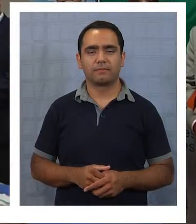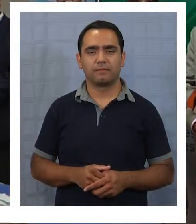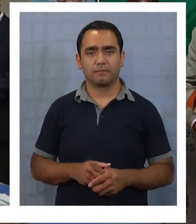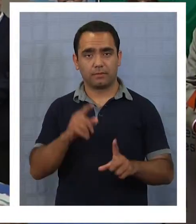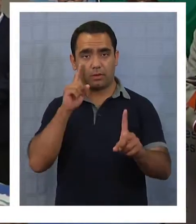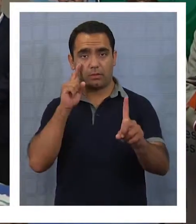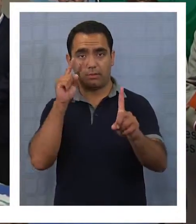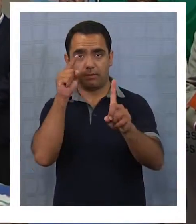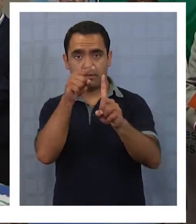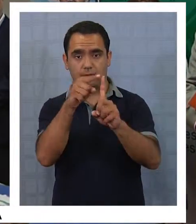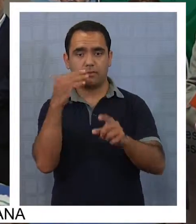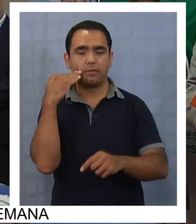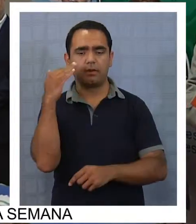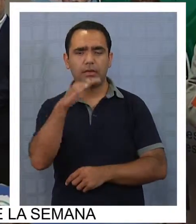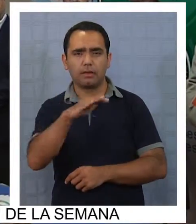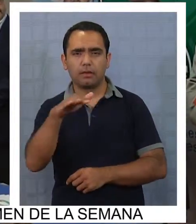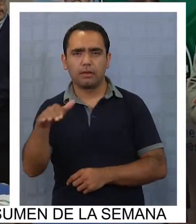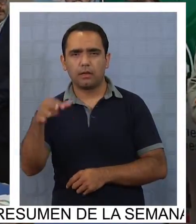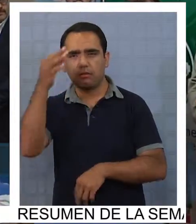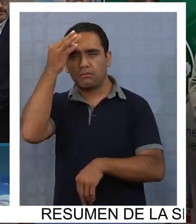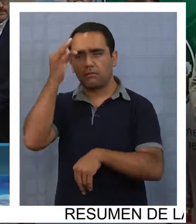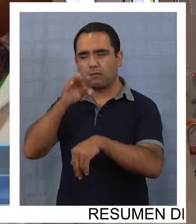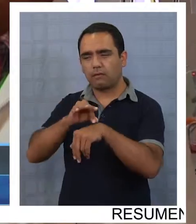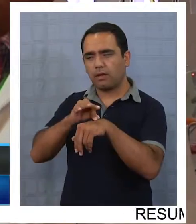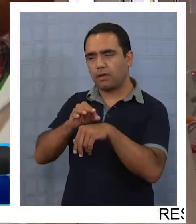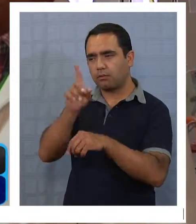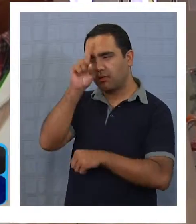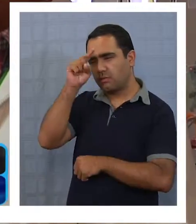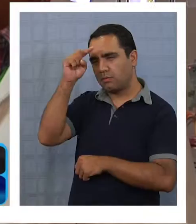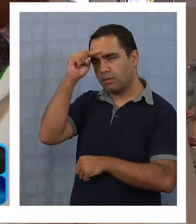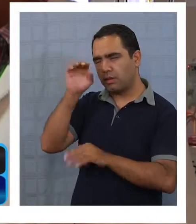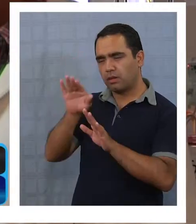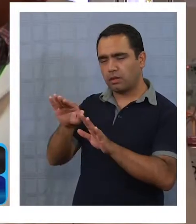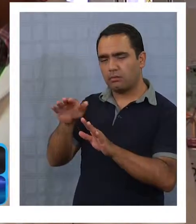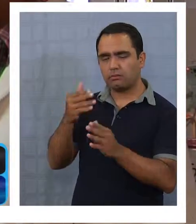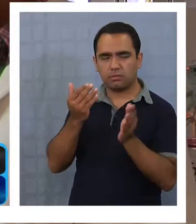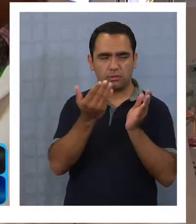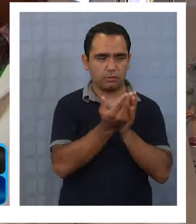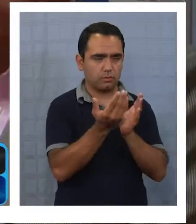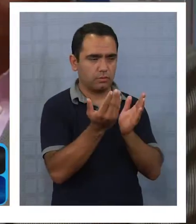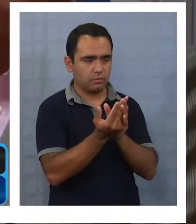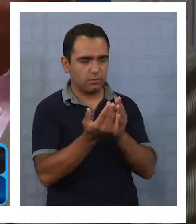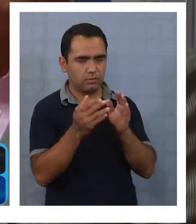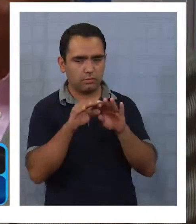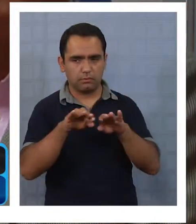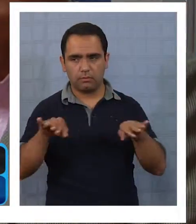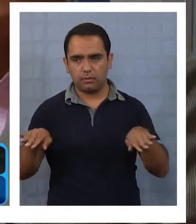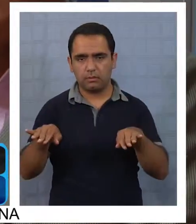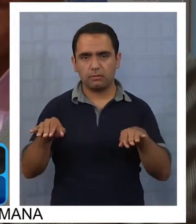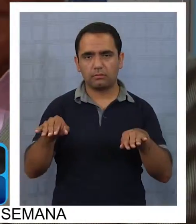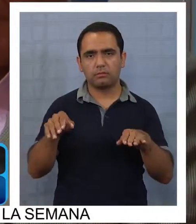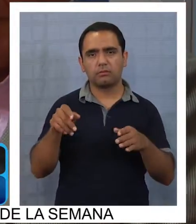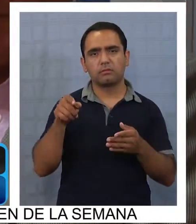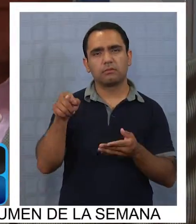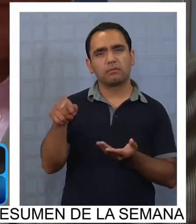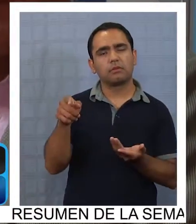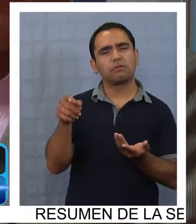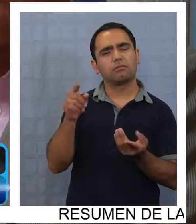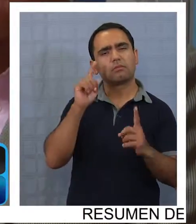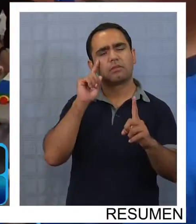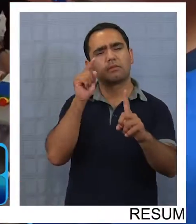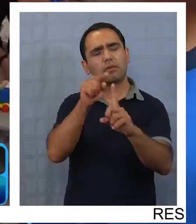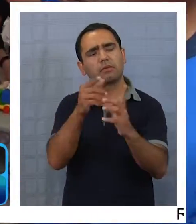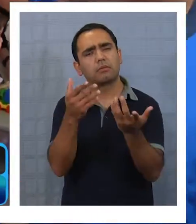Con la finalidad de que los más pequeños no se priven de sus estudios por estar hospitalizados o en recuperación,